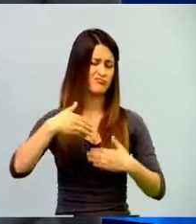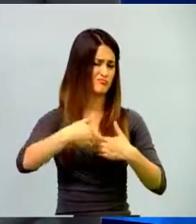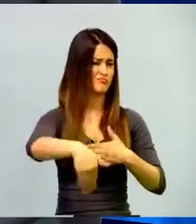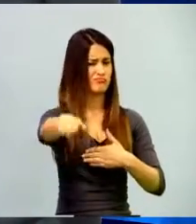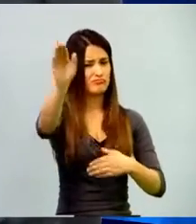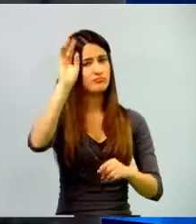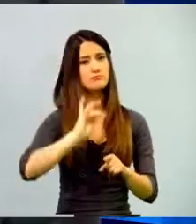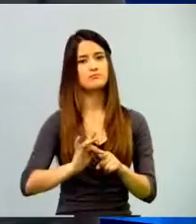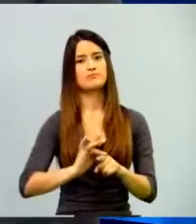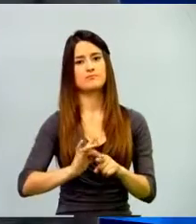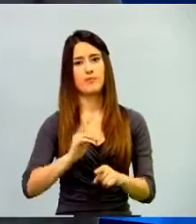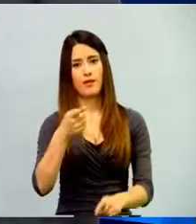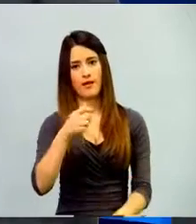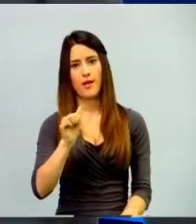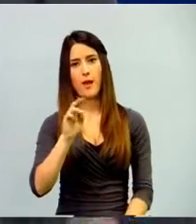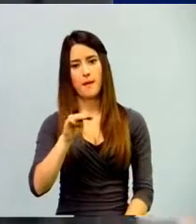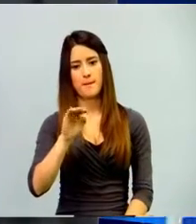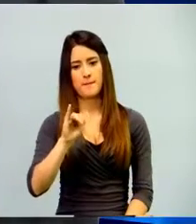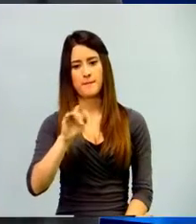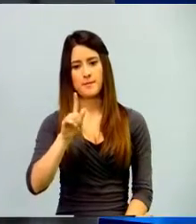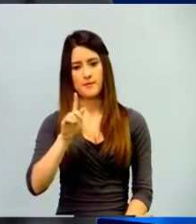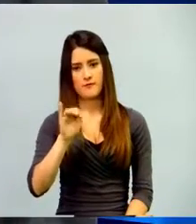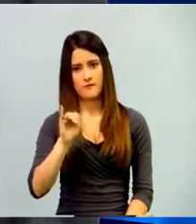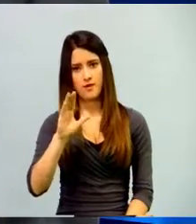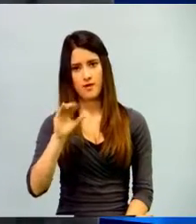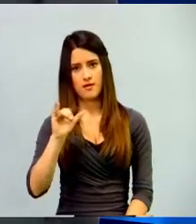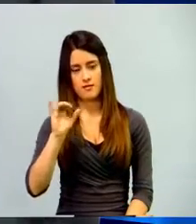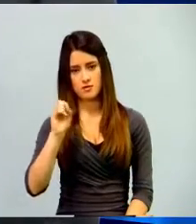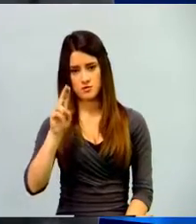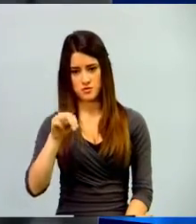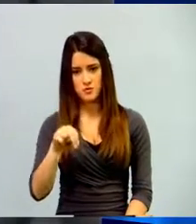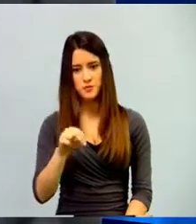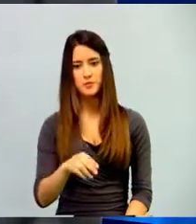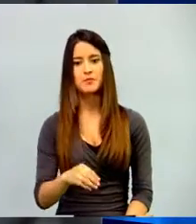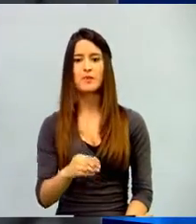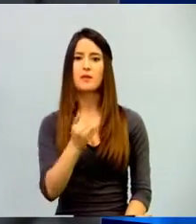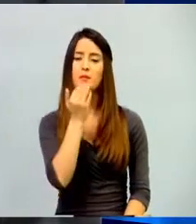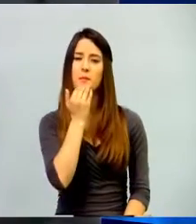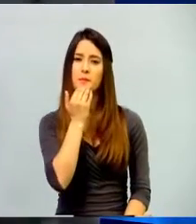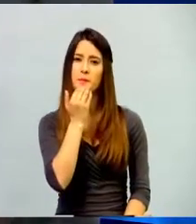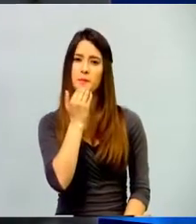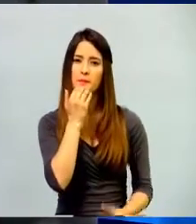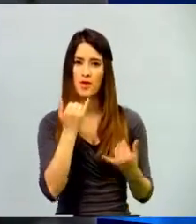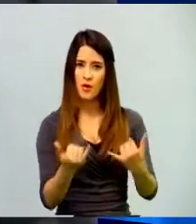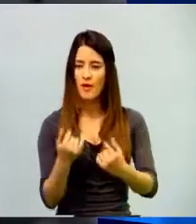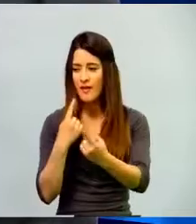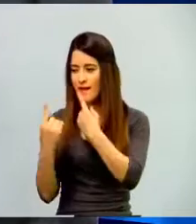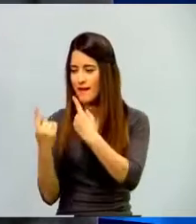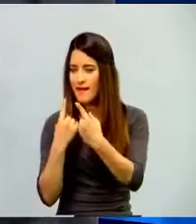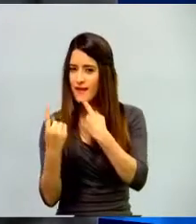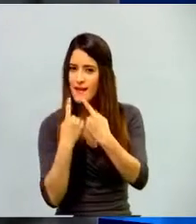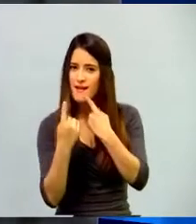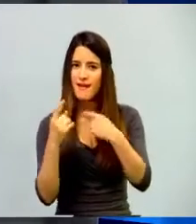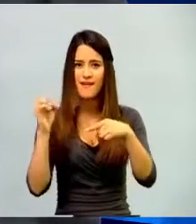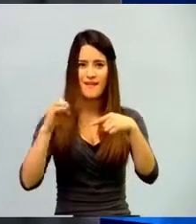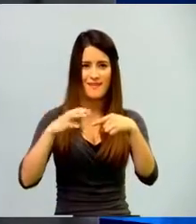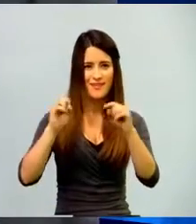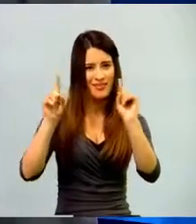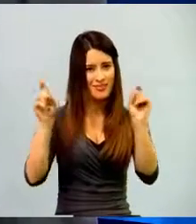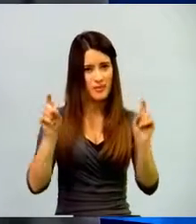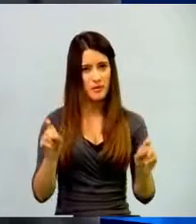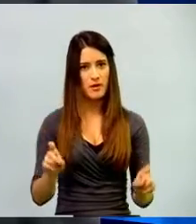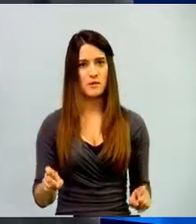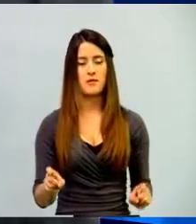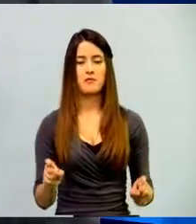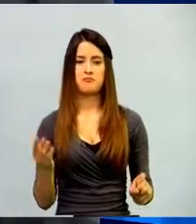estas, por ejemplo, esto que estamos haciendo hoy acá, estos conversatorios, son muy importantes para empezar como esa nueva